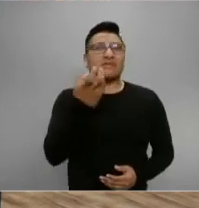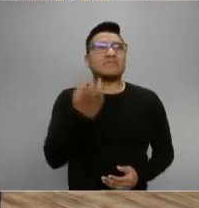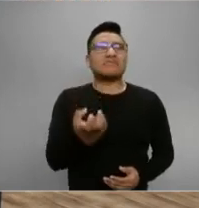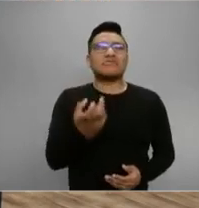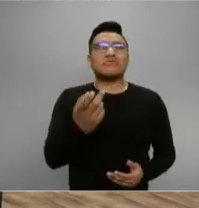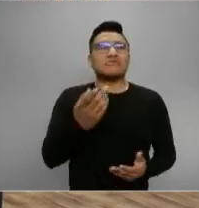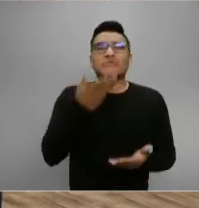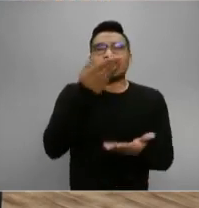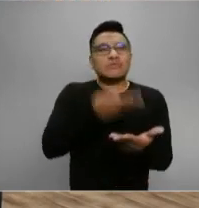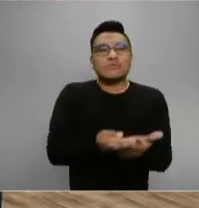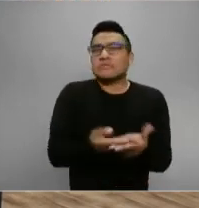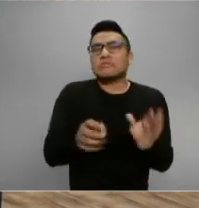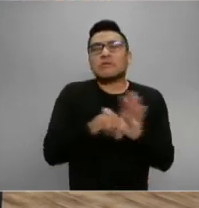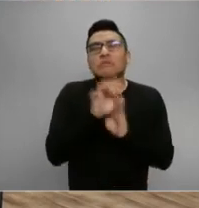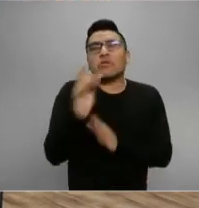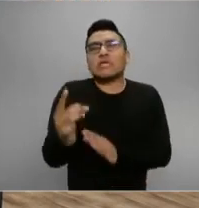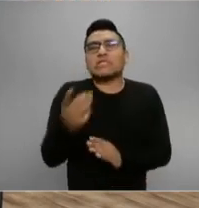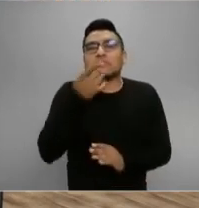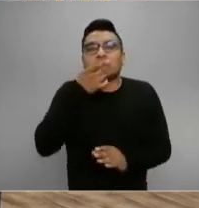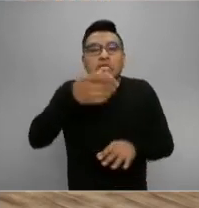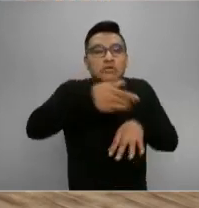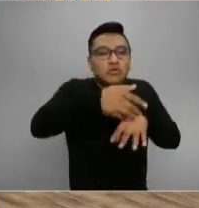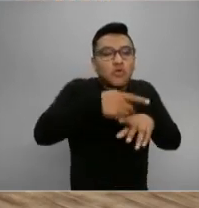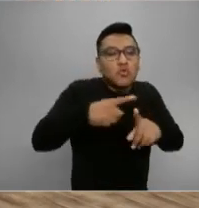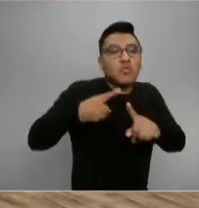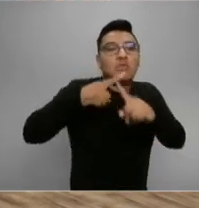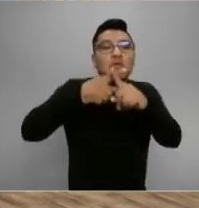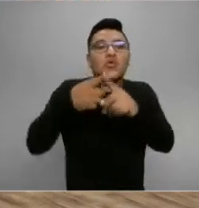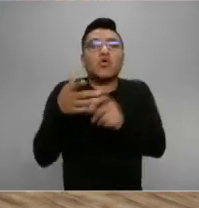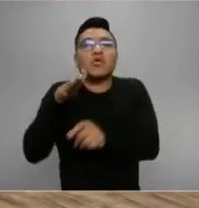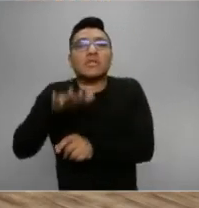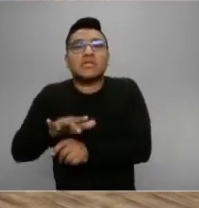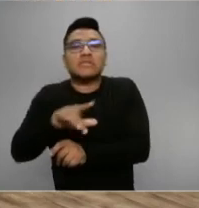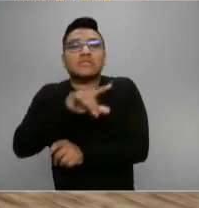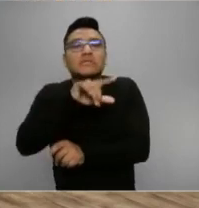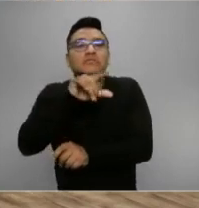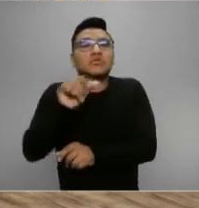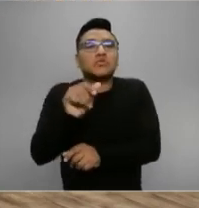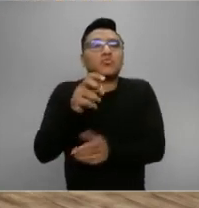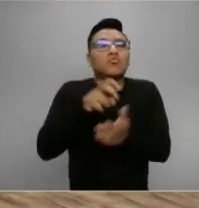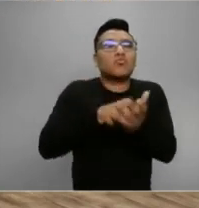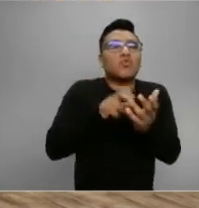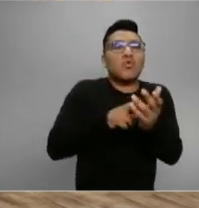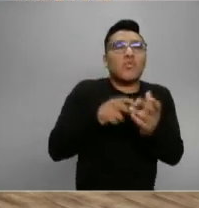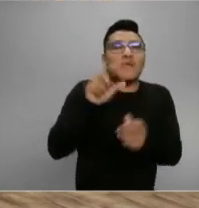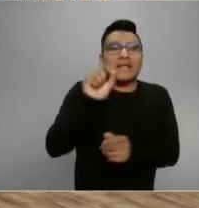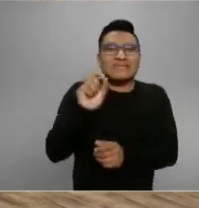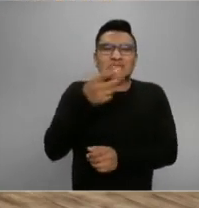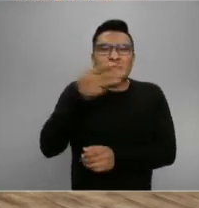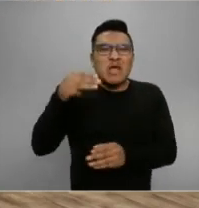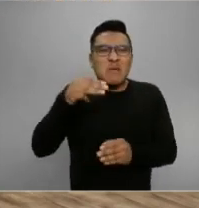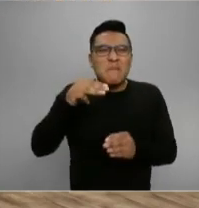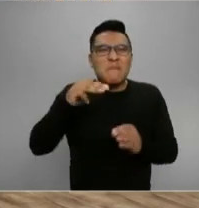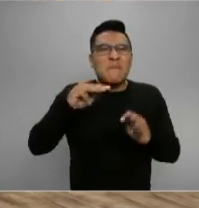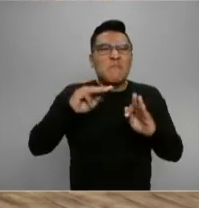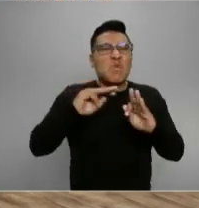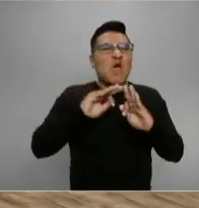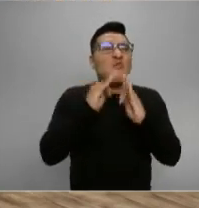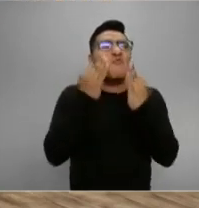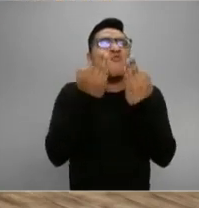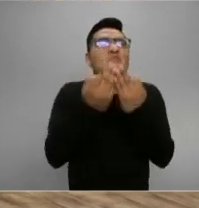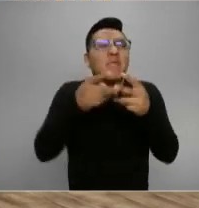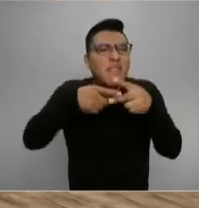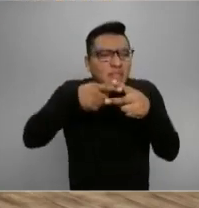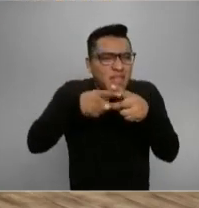multiplicarlo por 10, un factor de corrección de 20, un factor de corrección de 40. Es modelo matemático, ¿no? Pues sí,